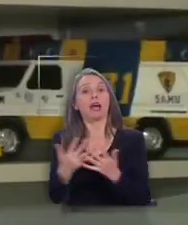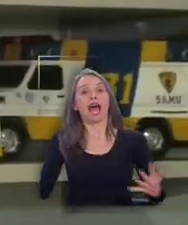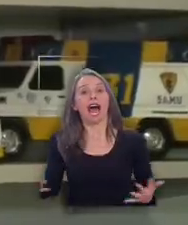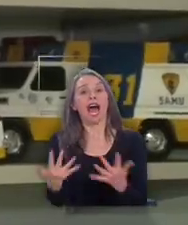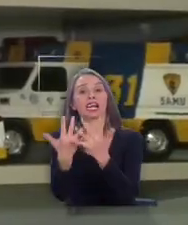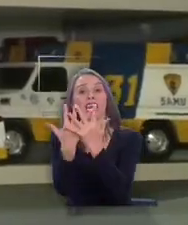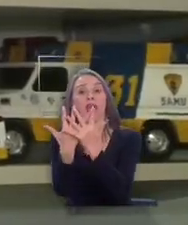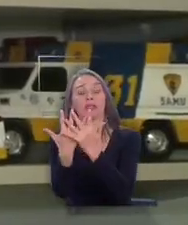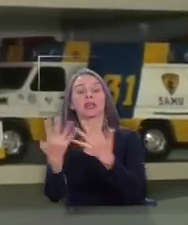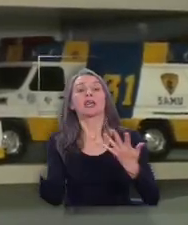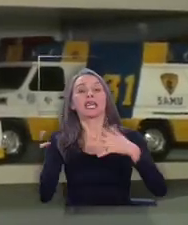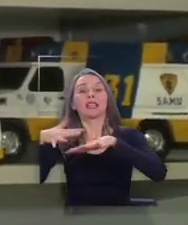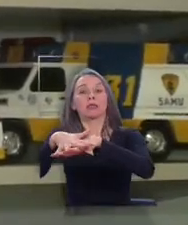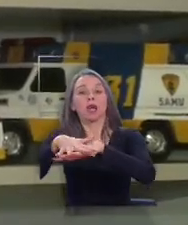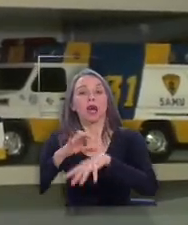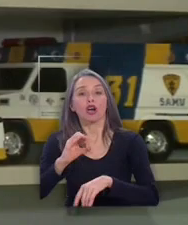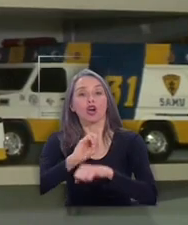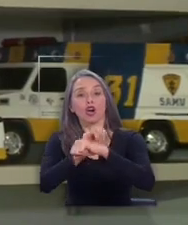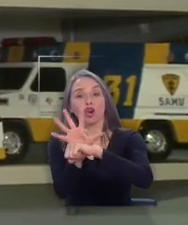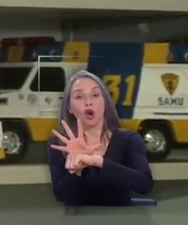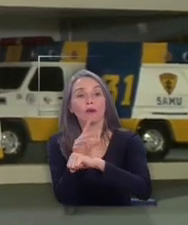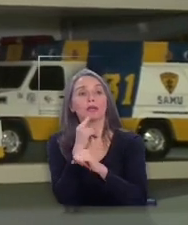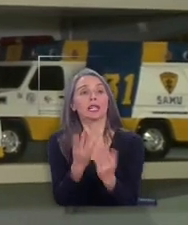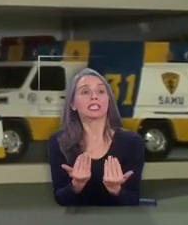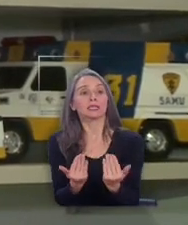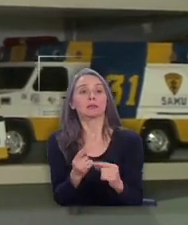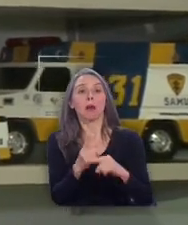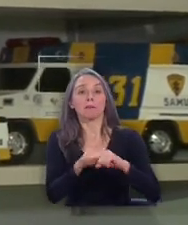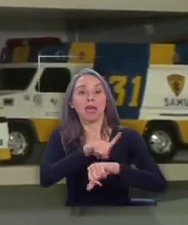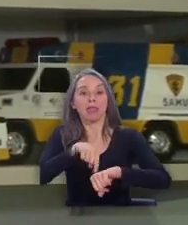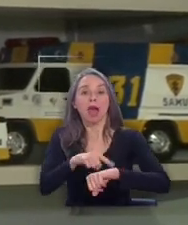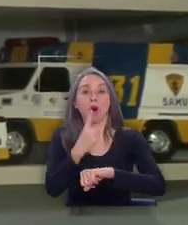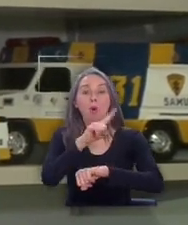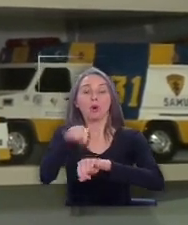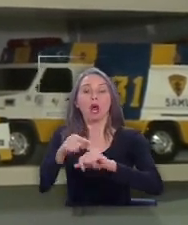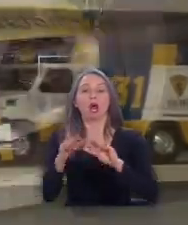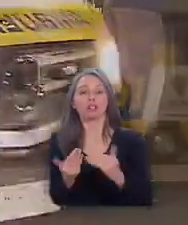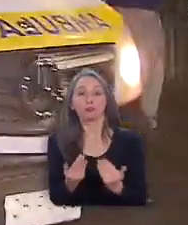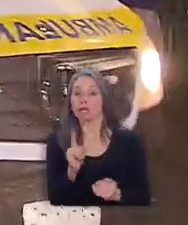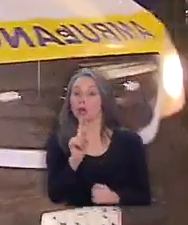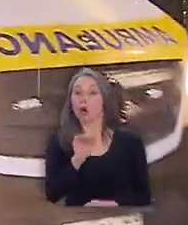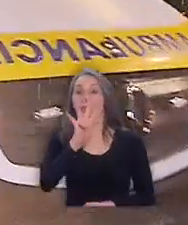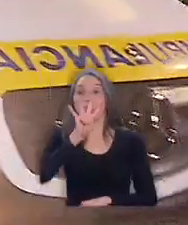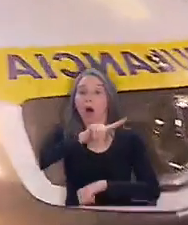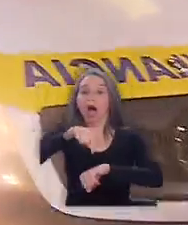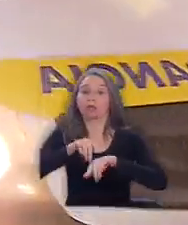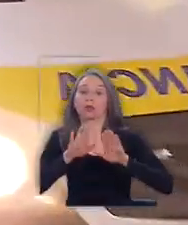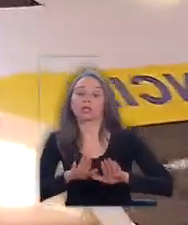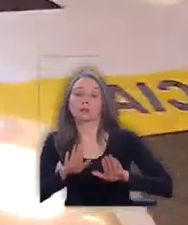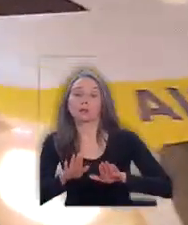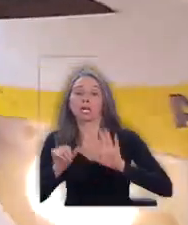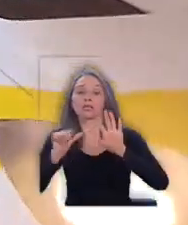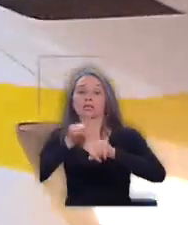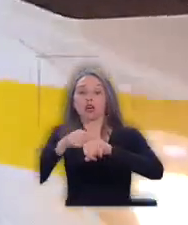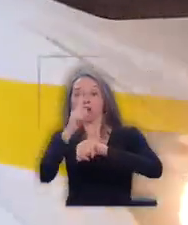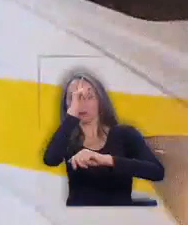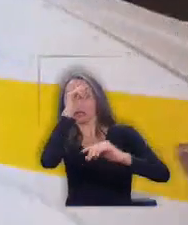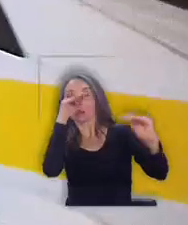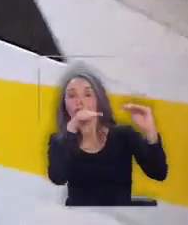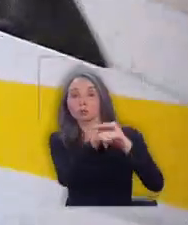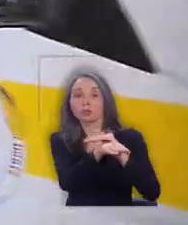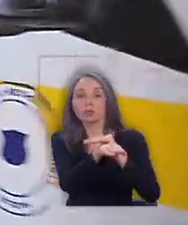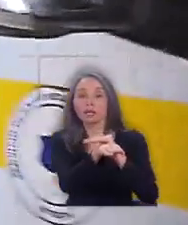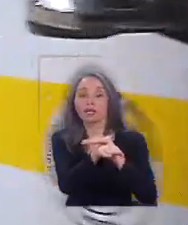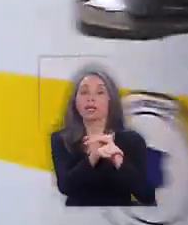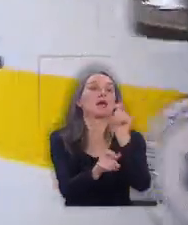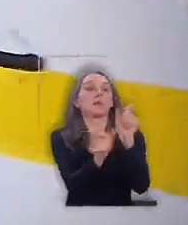si eso está pasando, y no estoy hablando de una espera de media hora, de una hora, sino que espera de cuatro o seis horas, lo más lógic sería que alguien